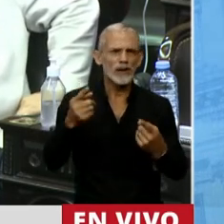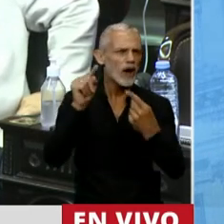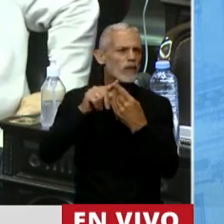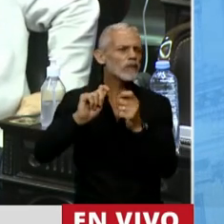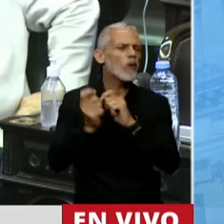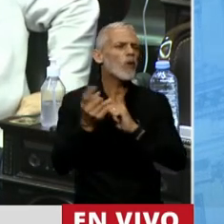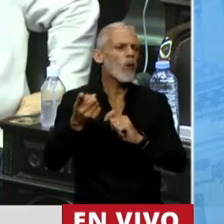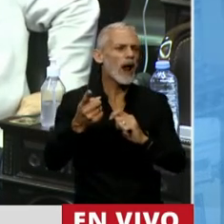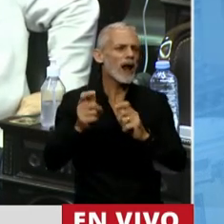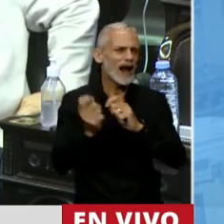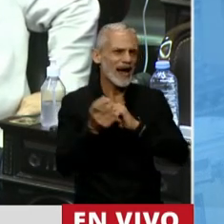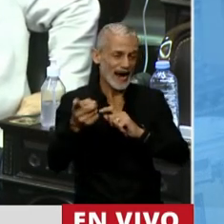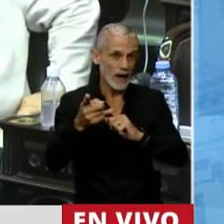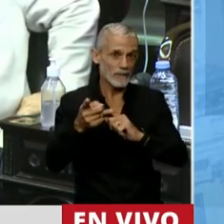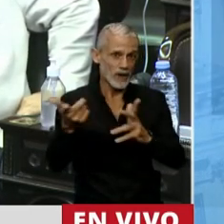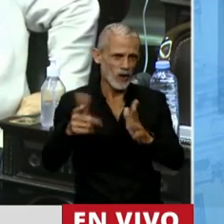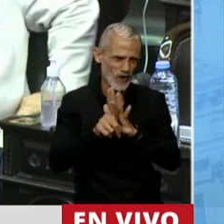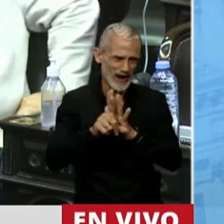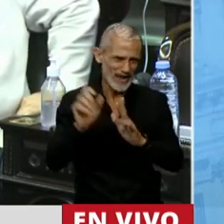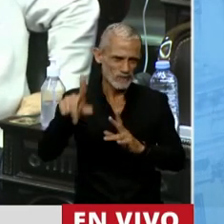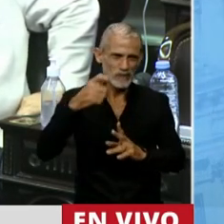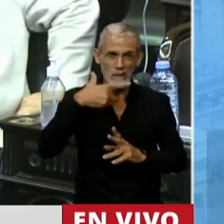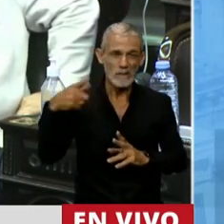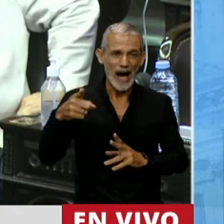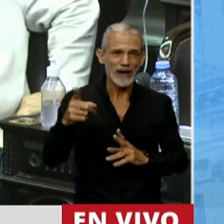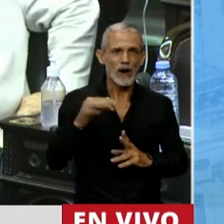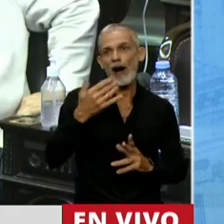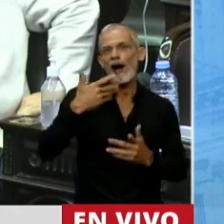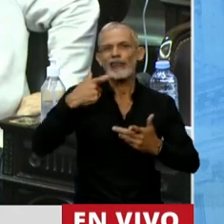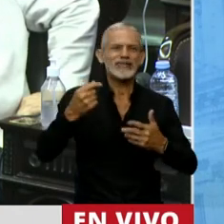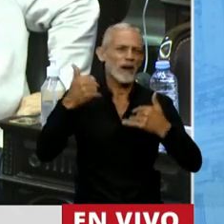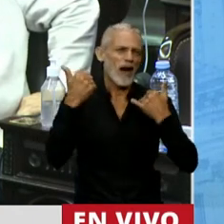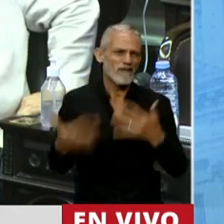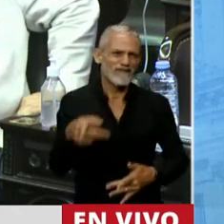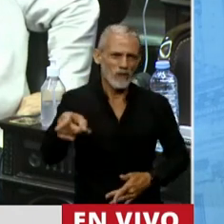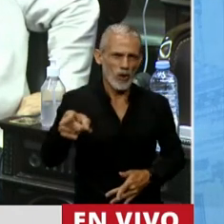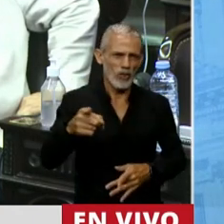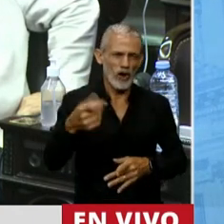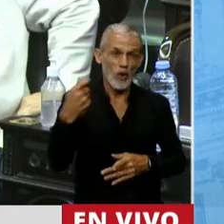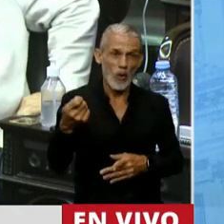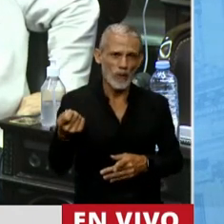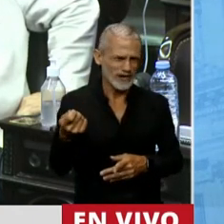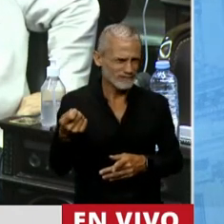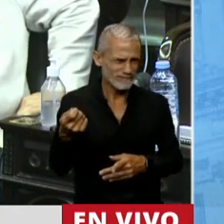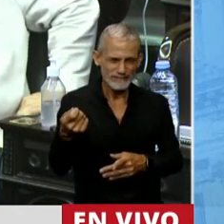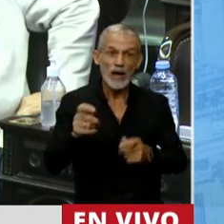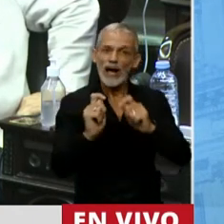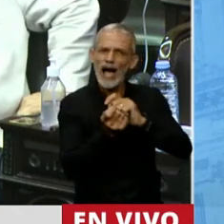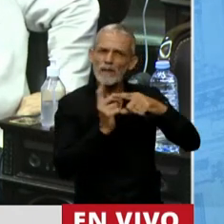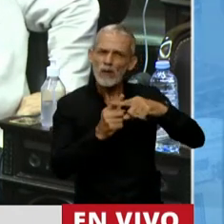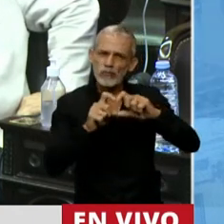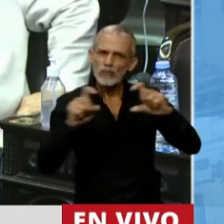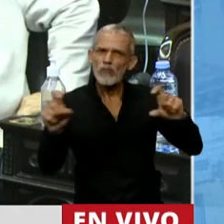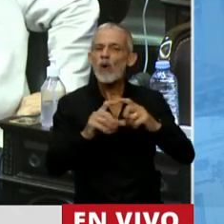cambio de fórmula? Que hoy alegremente pretenden vender, que fue para beneficio de los jubilados. El cambio de fórmula